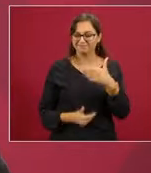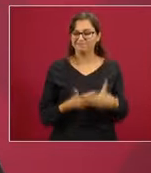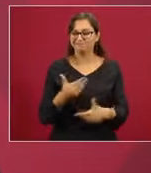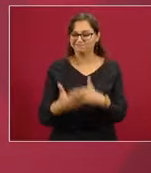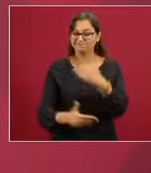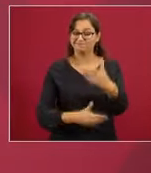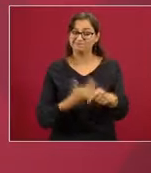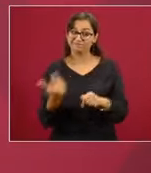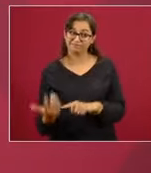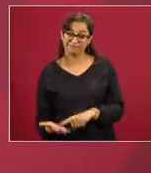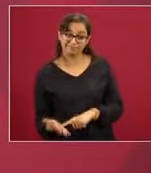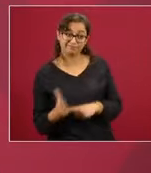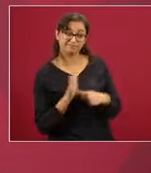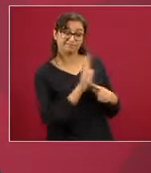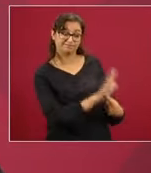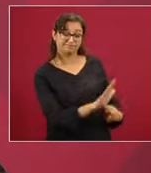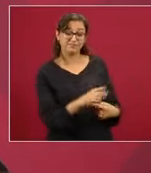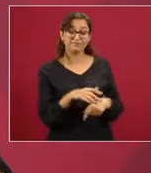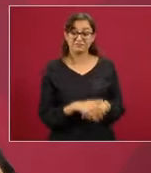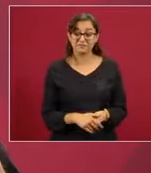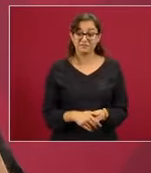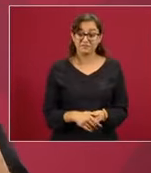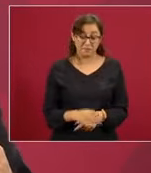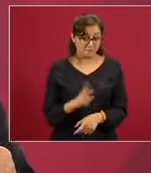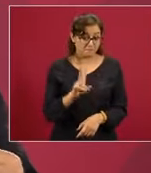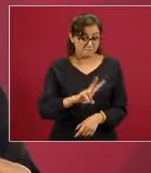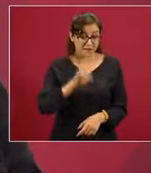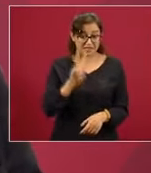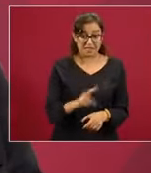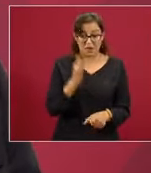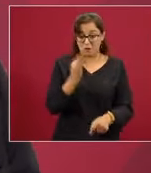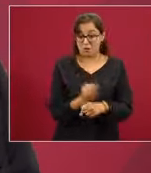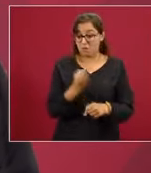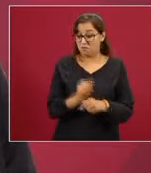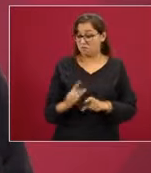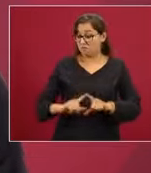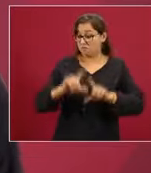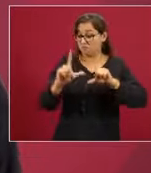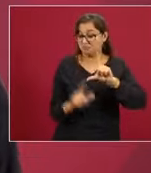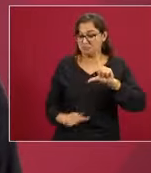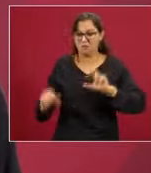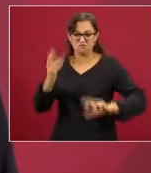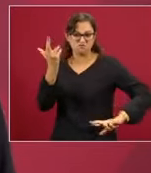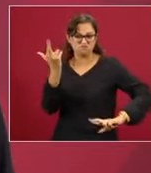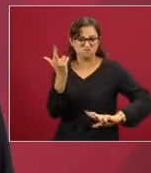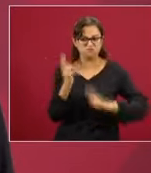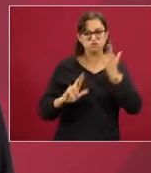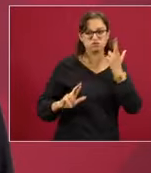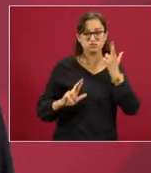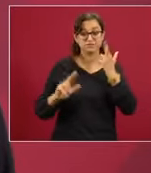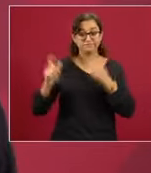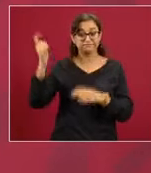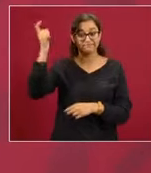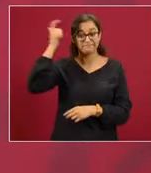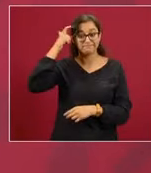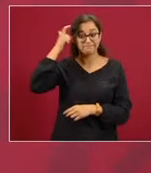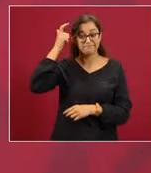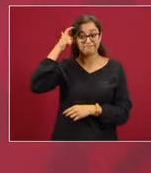esta es una revolución de las conciencias. Bueno,